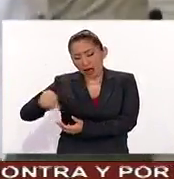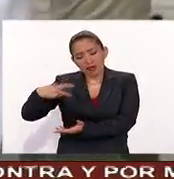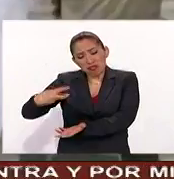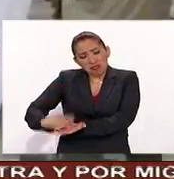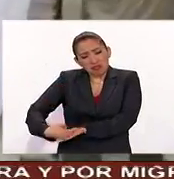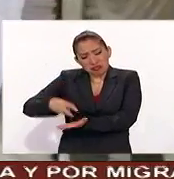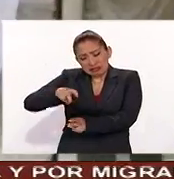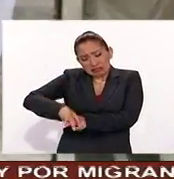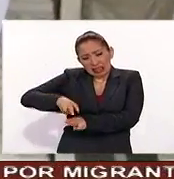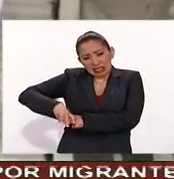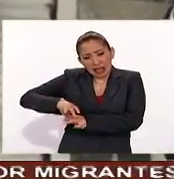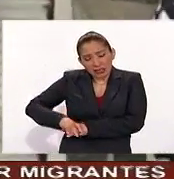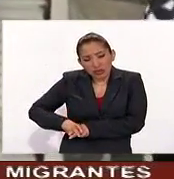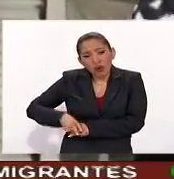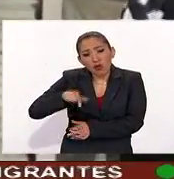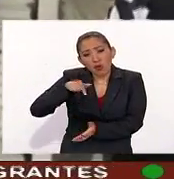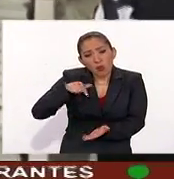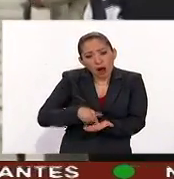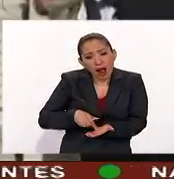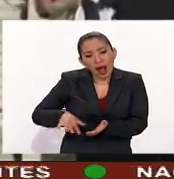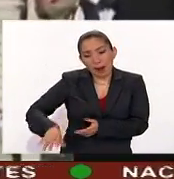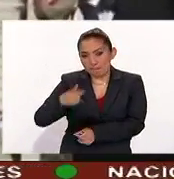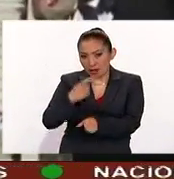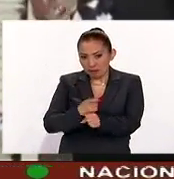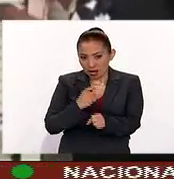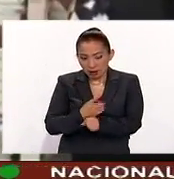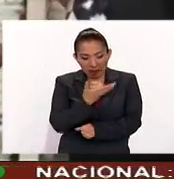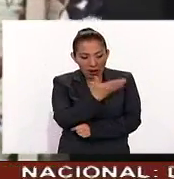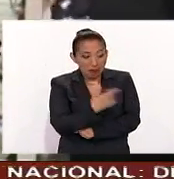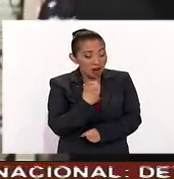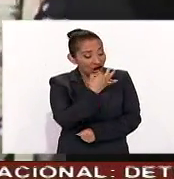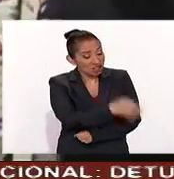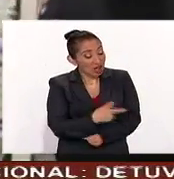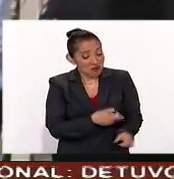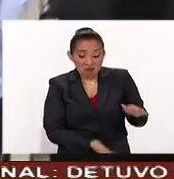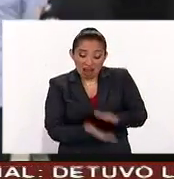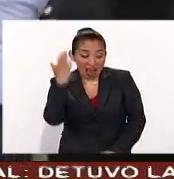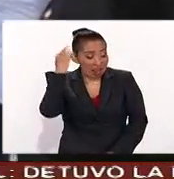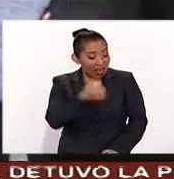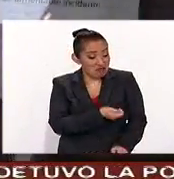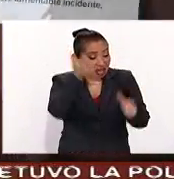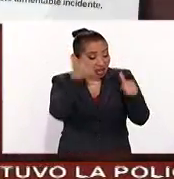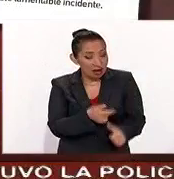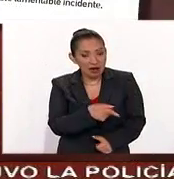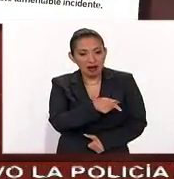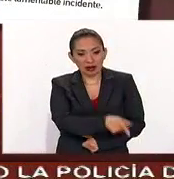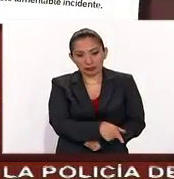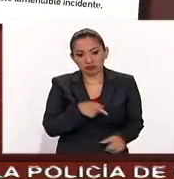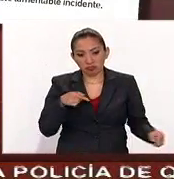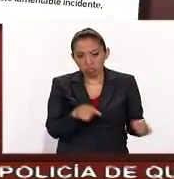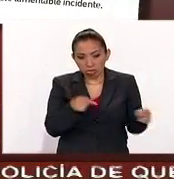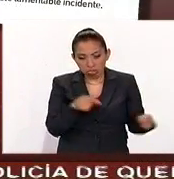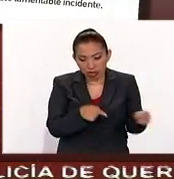ahí, en ese local. Primero les pidieron con groserías que se fueran. Como las